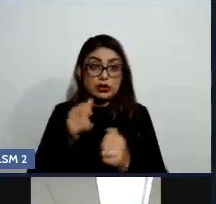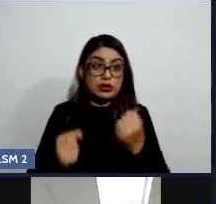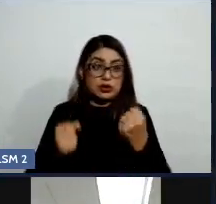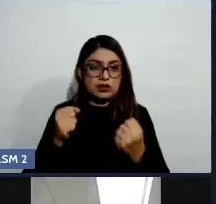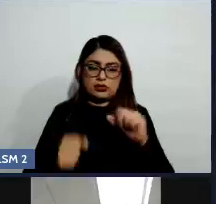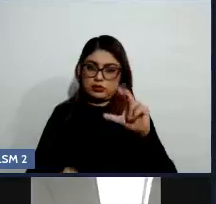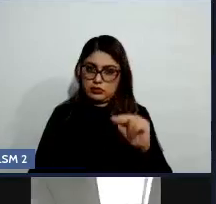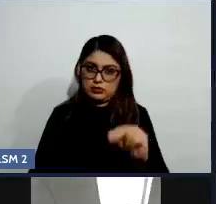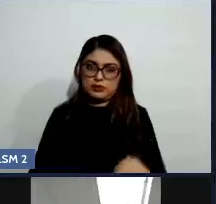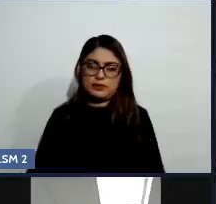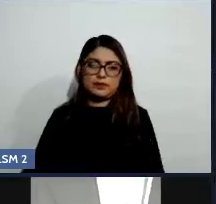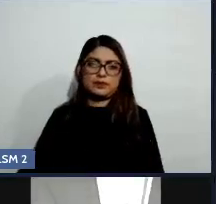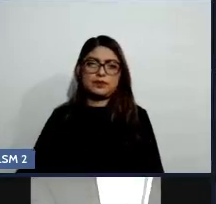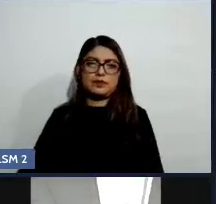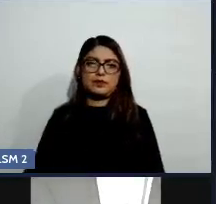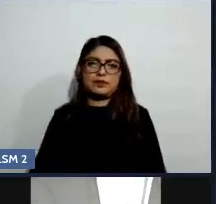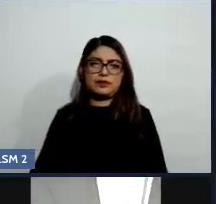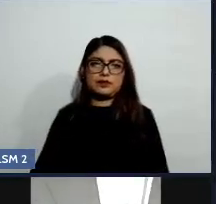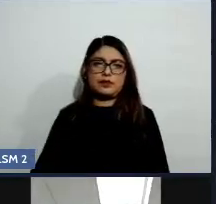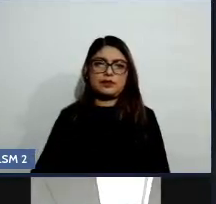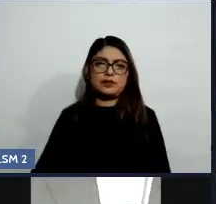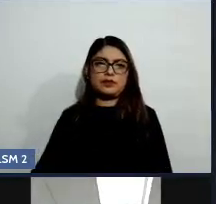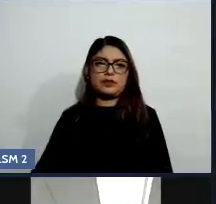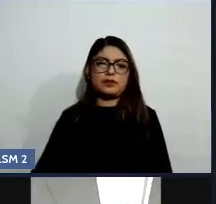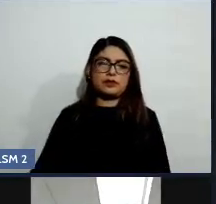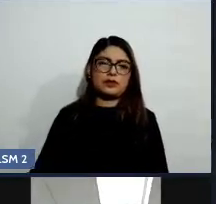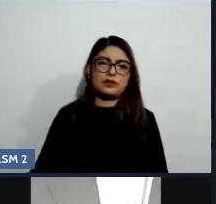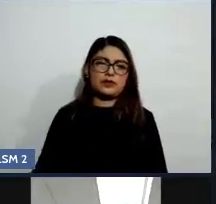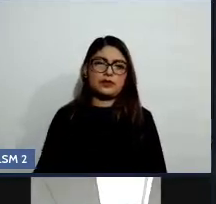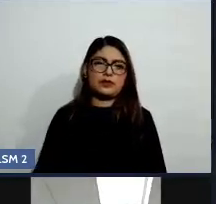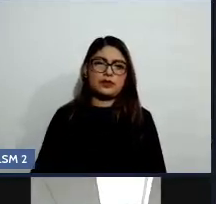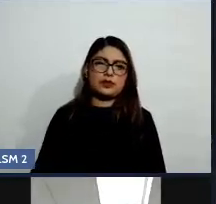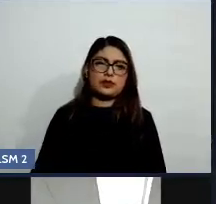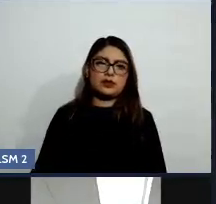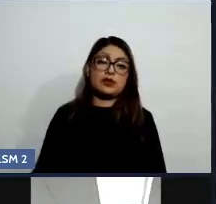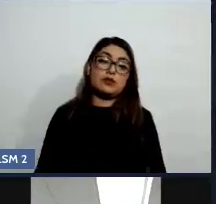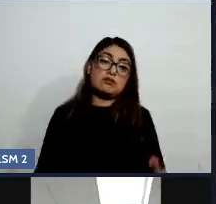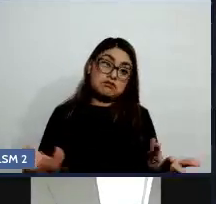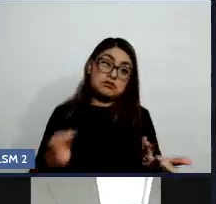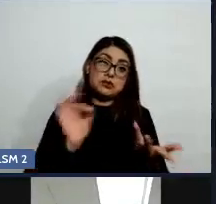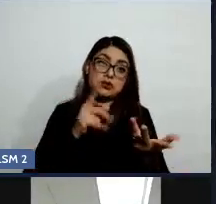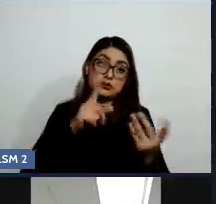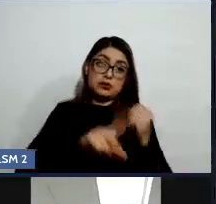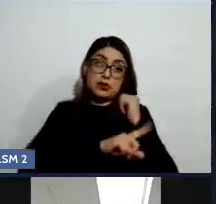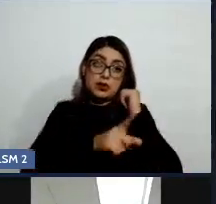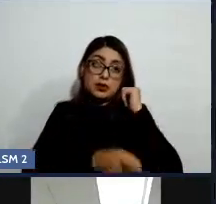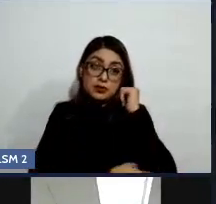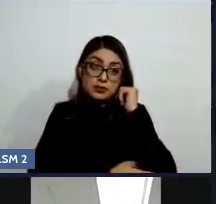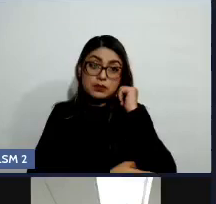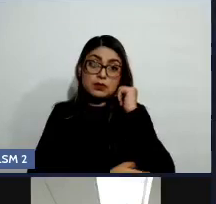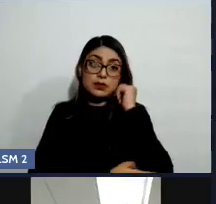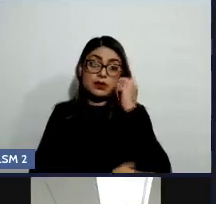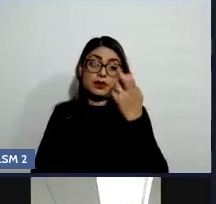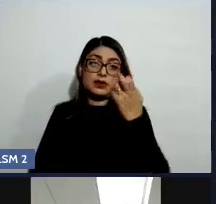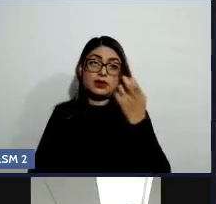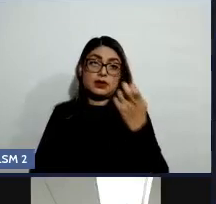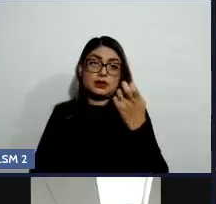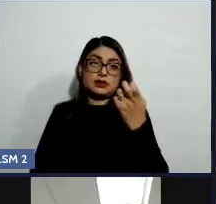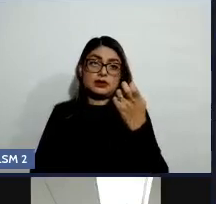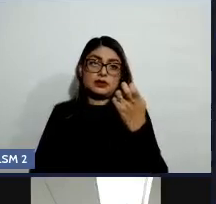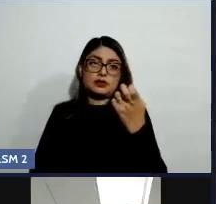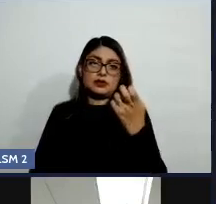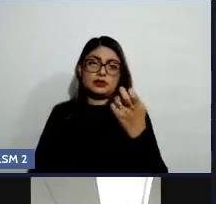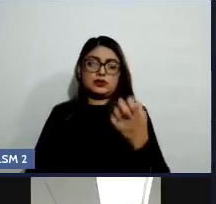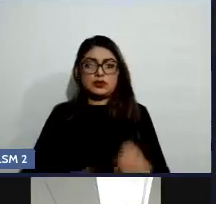Y, por supuesto, si se está en un embarazo, pues no es sugerible para nada el